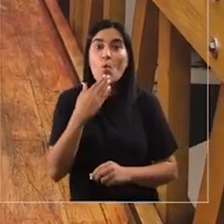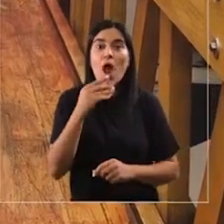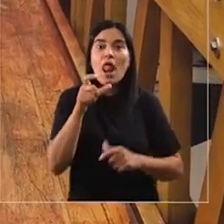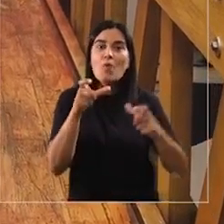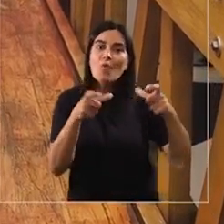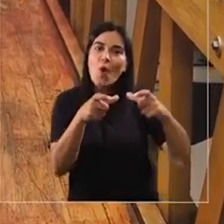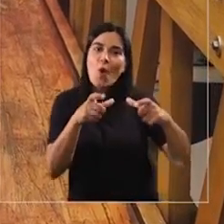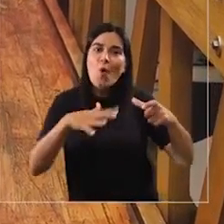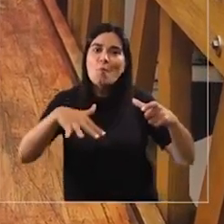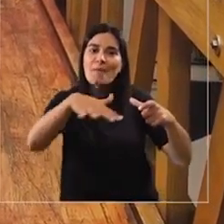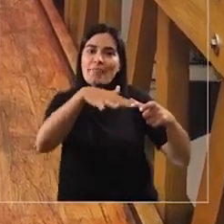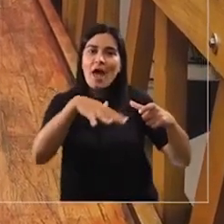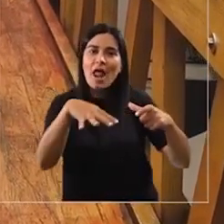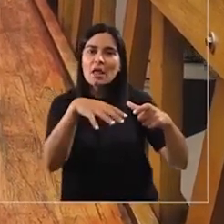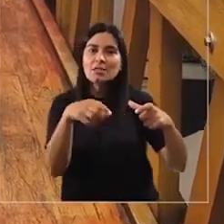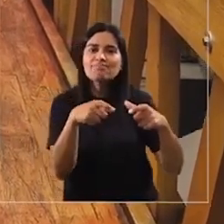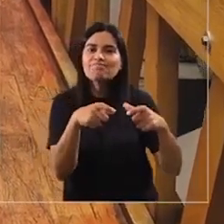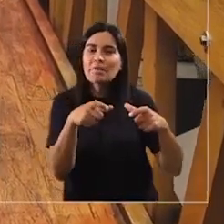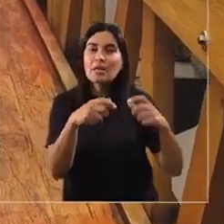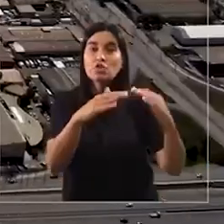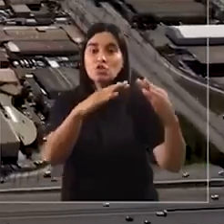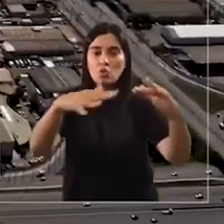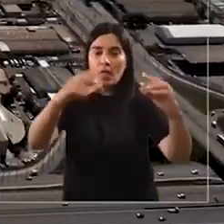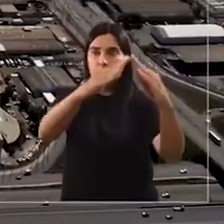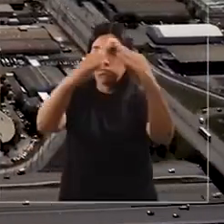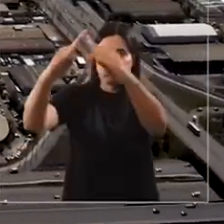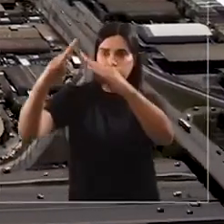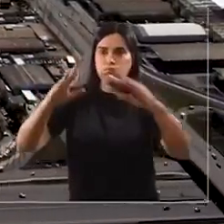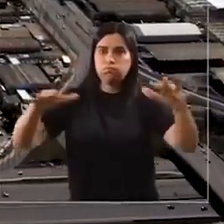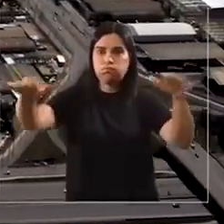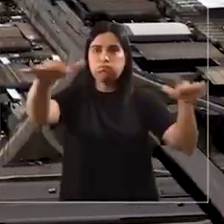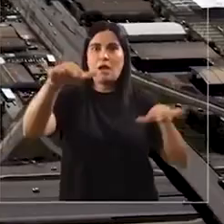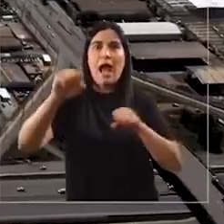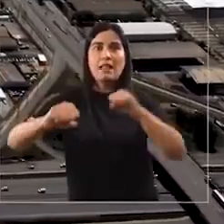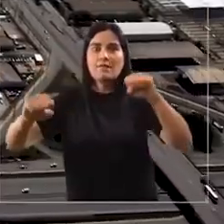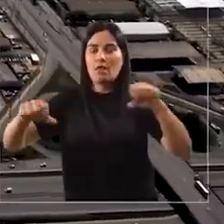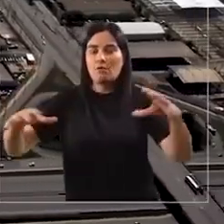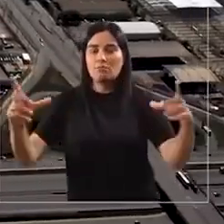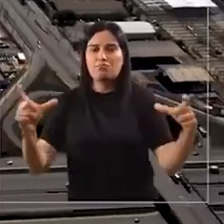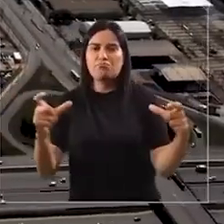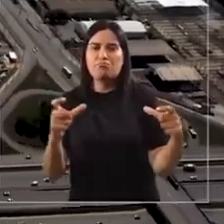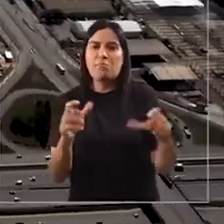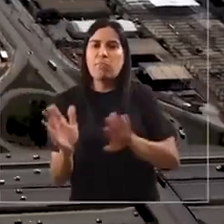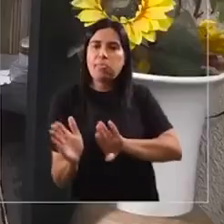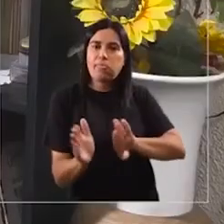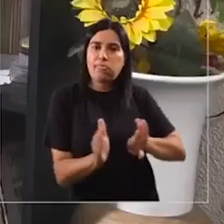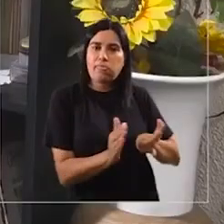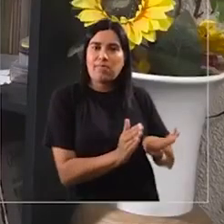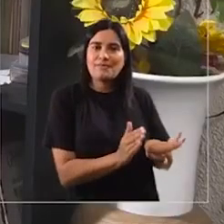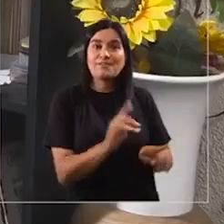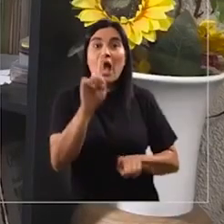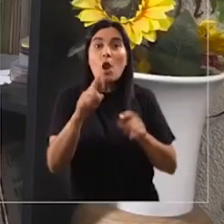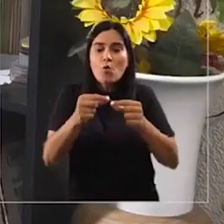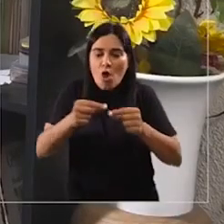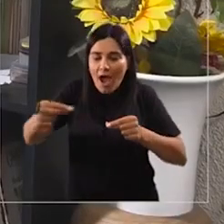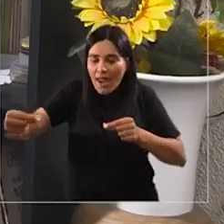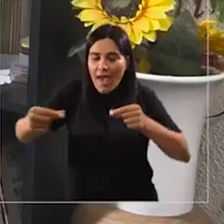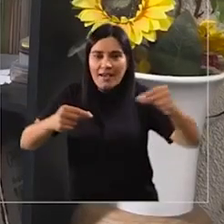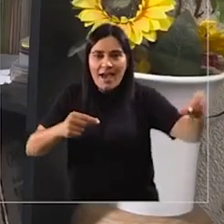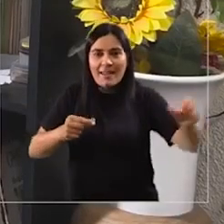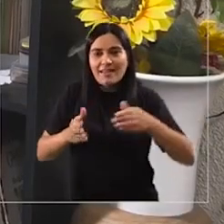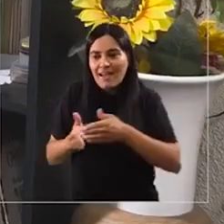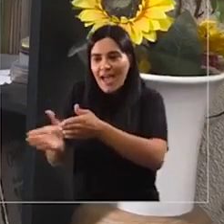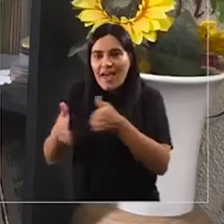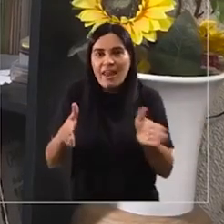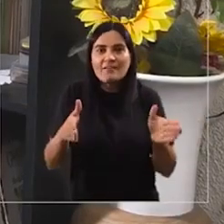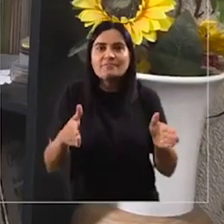quedando desplazados a partir del crecimiento de la ciudad y sobre todo también de la actividad industrial. Entonces muchos canales se anularon y otros